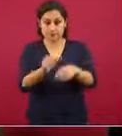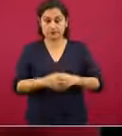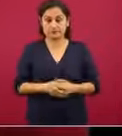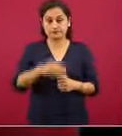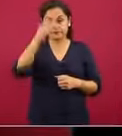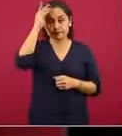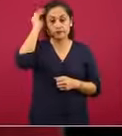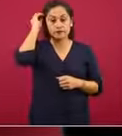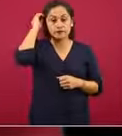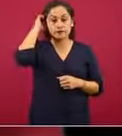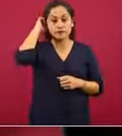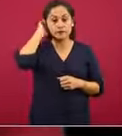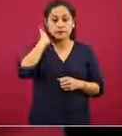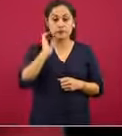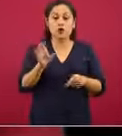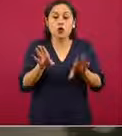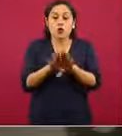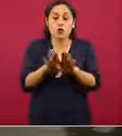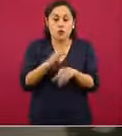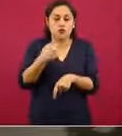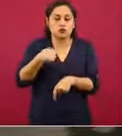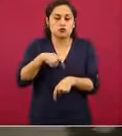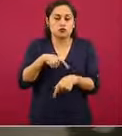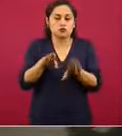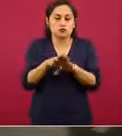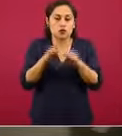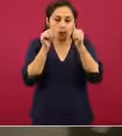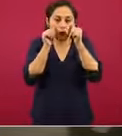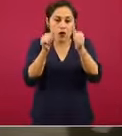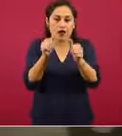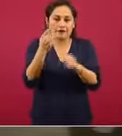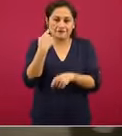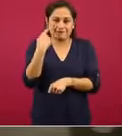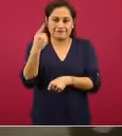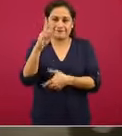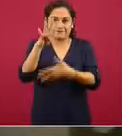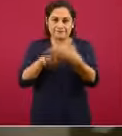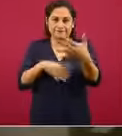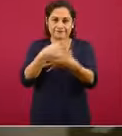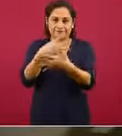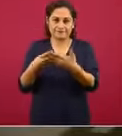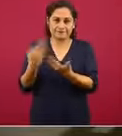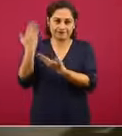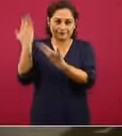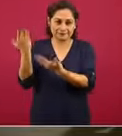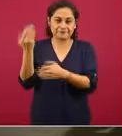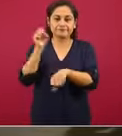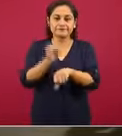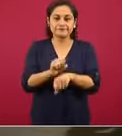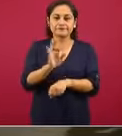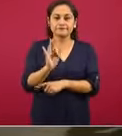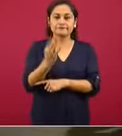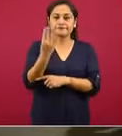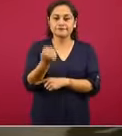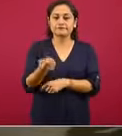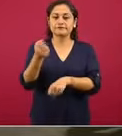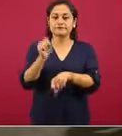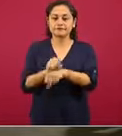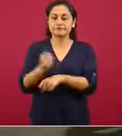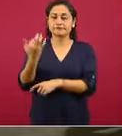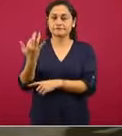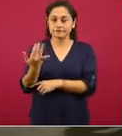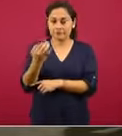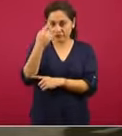cómo monitoreamos este tiempo. Aquí en esta tabla les presentamos lo de la semana 49 y la semana 50 para dos